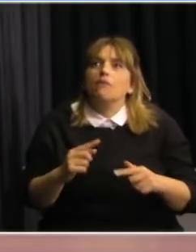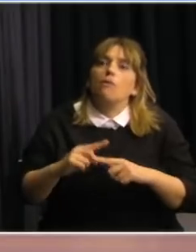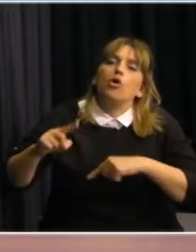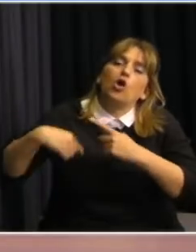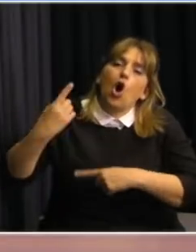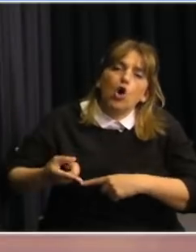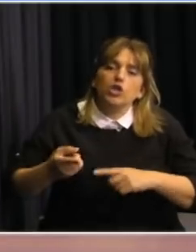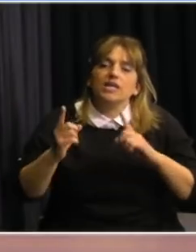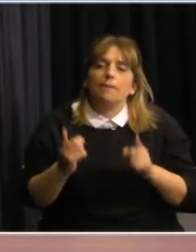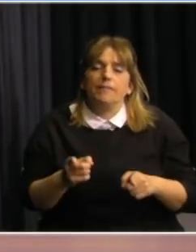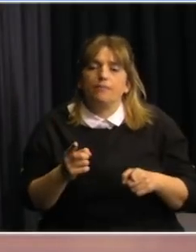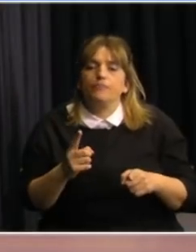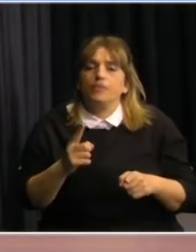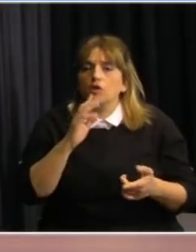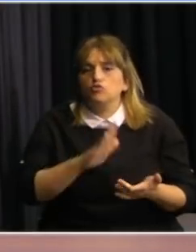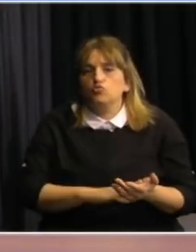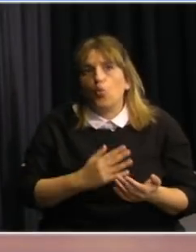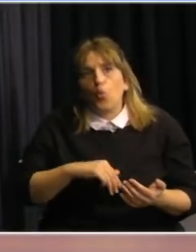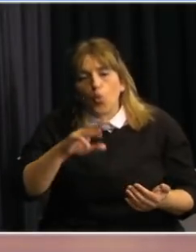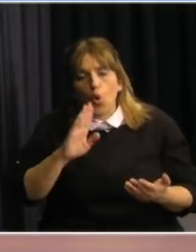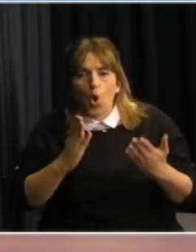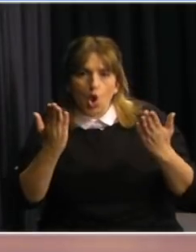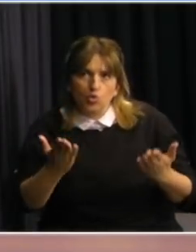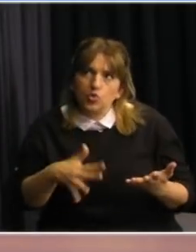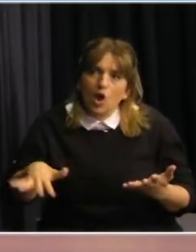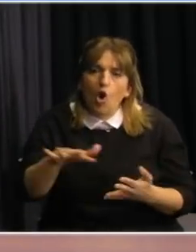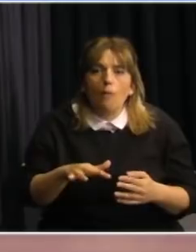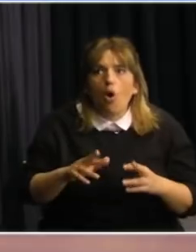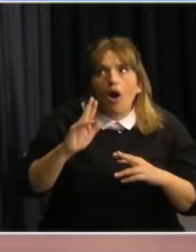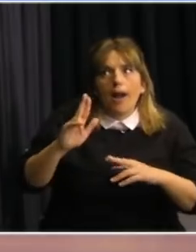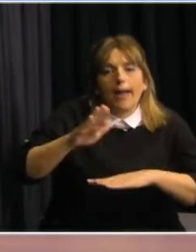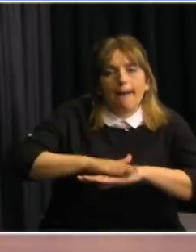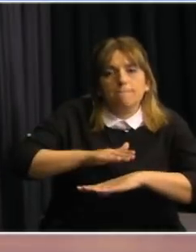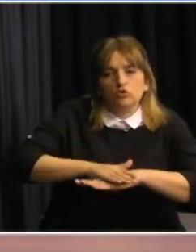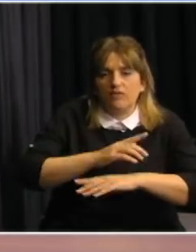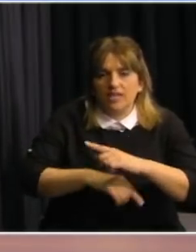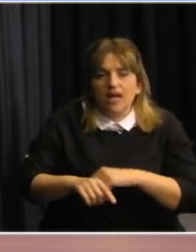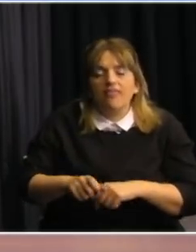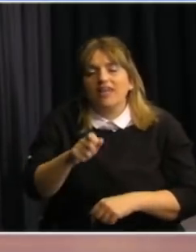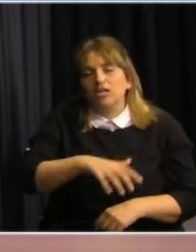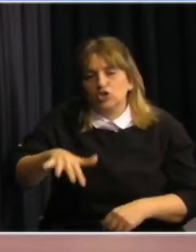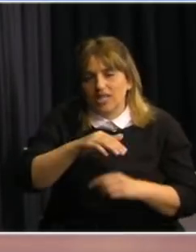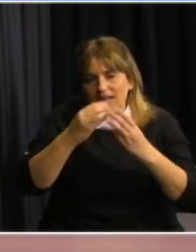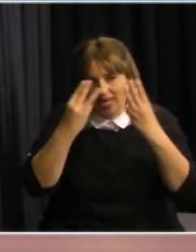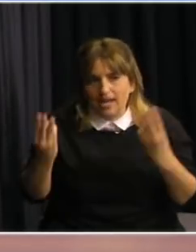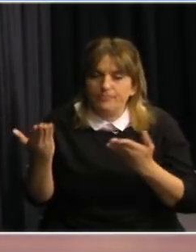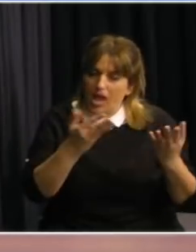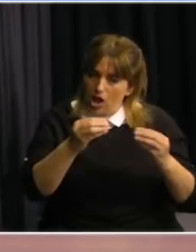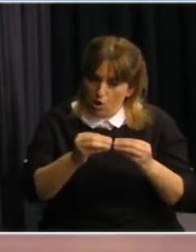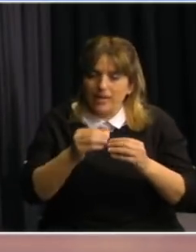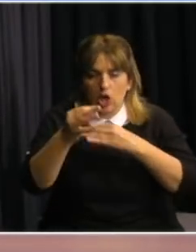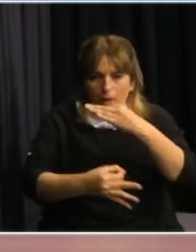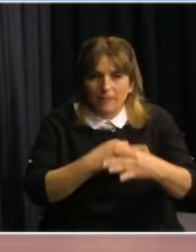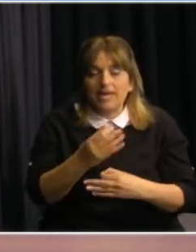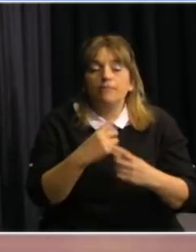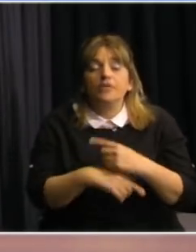pata de esto, que es la conducta de la población en general. Y ese es un tema que va a tocar mi colega Henry, ahora que le dé la palabra. Pero creemos que es un objetivo que,